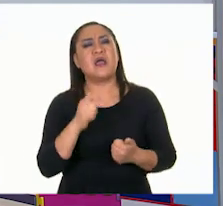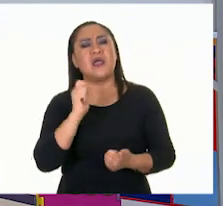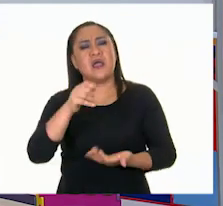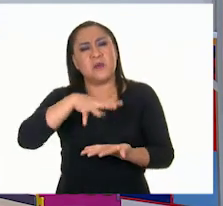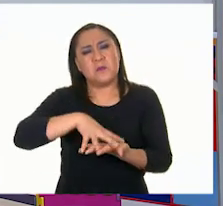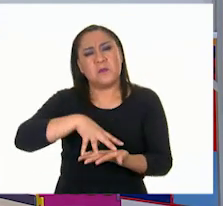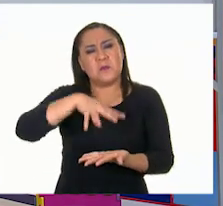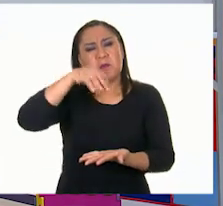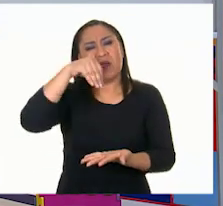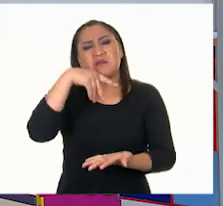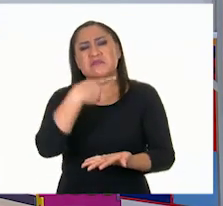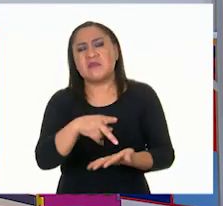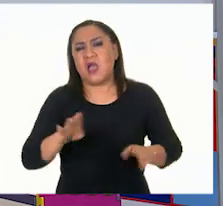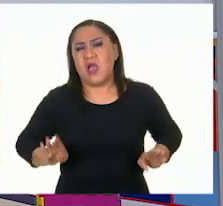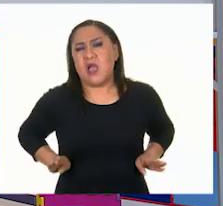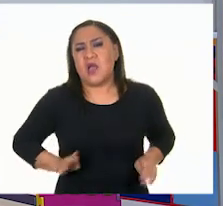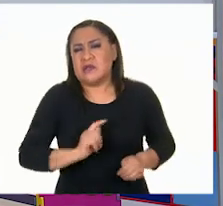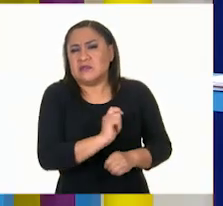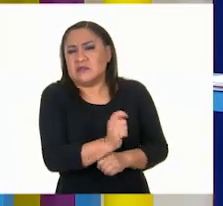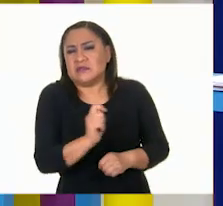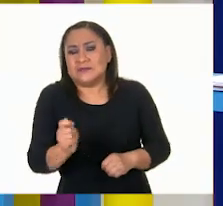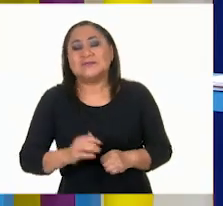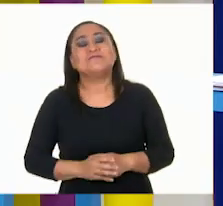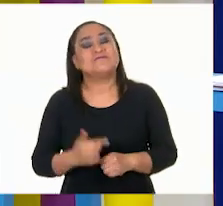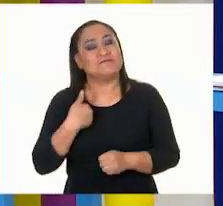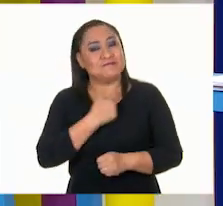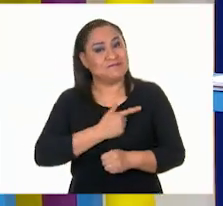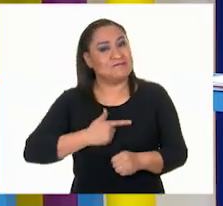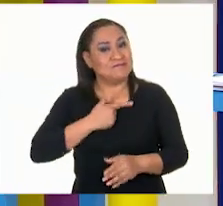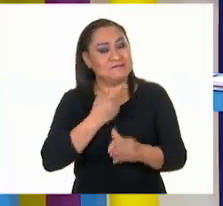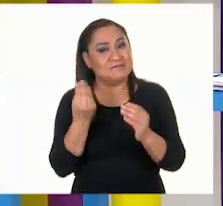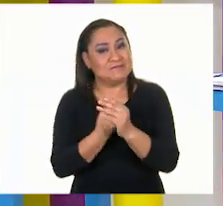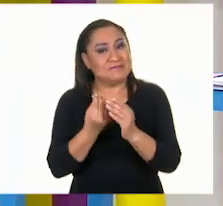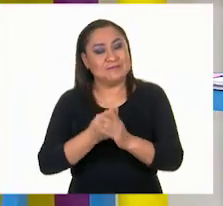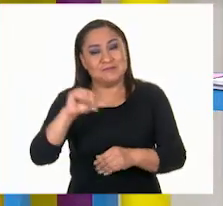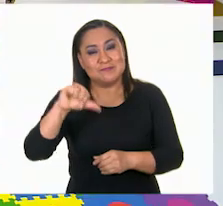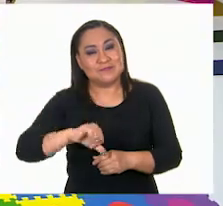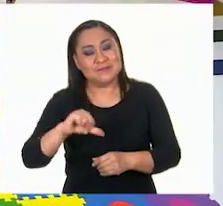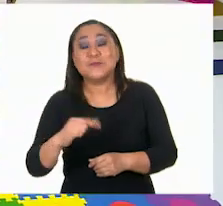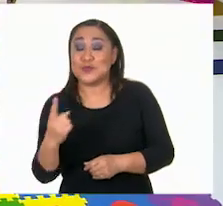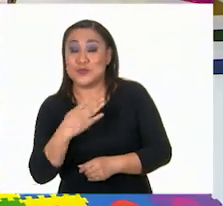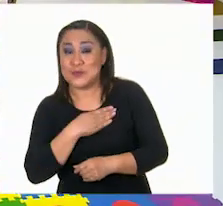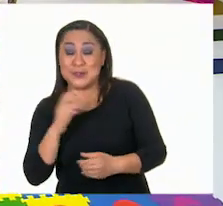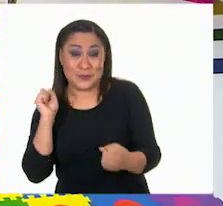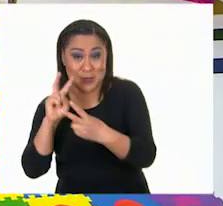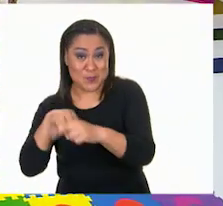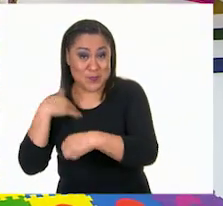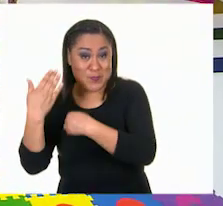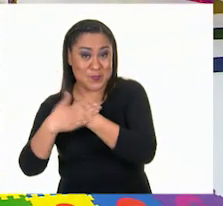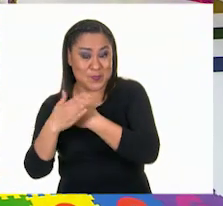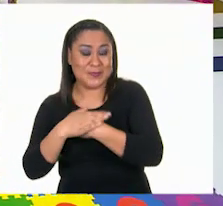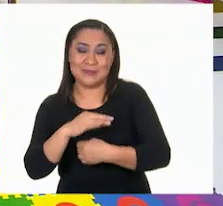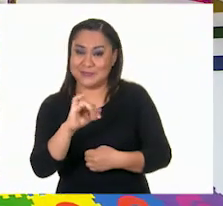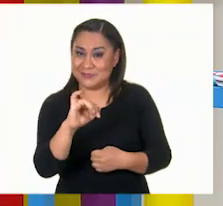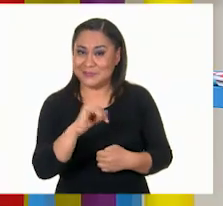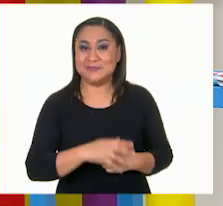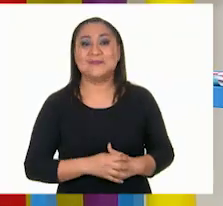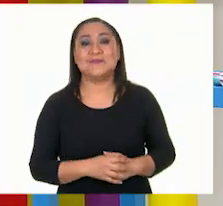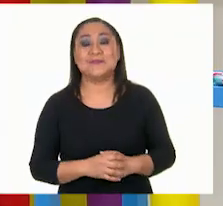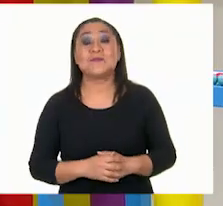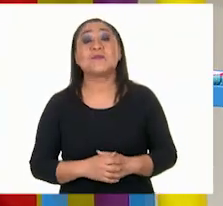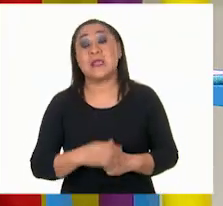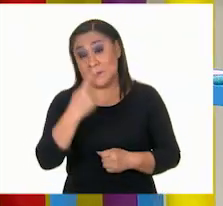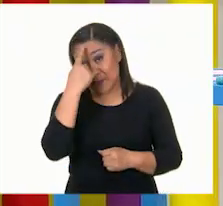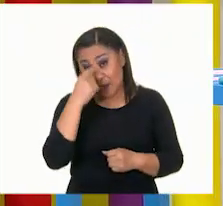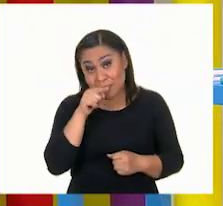y las características que tienen. Exactamente. Me encantó la clase, maestra Rosalba. Muchísimas gracias. Nos vemos en la próxima. Así es, Erick. Y